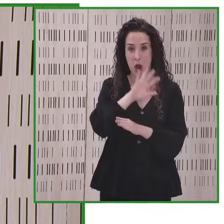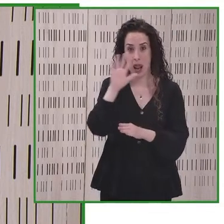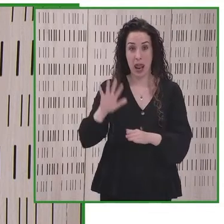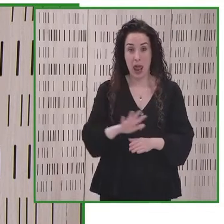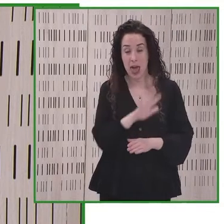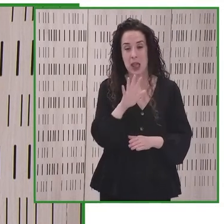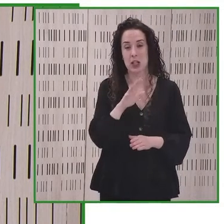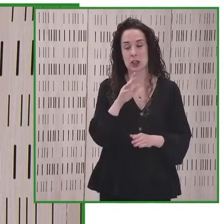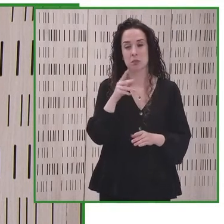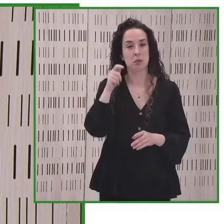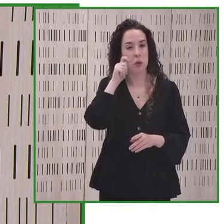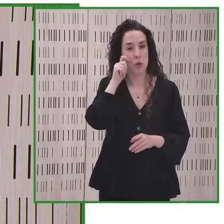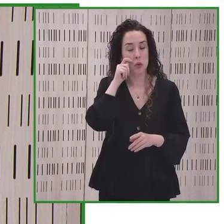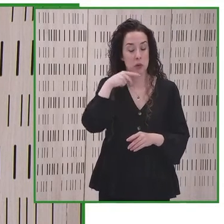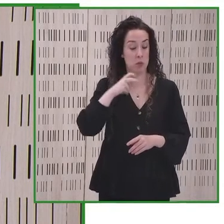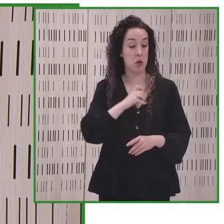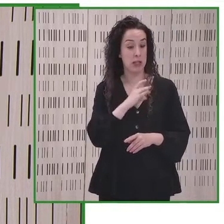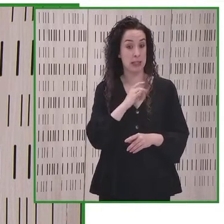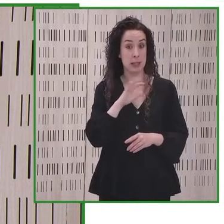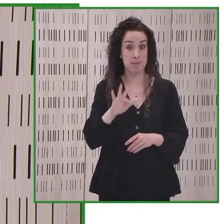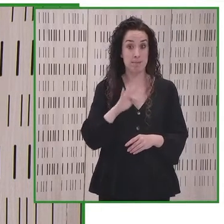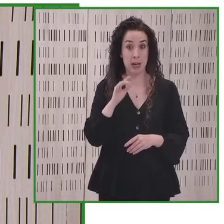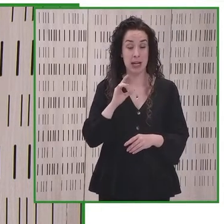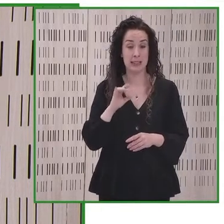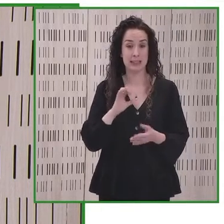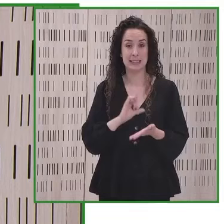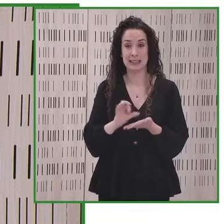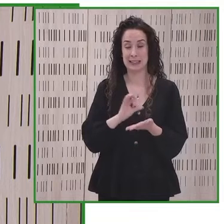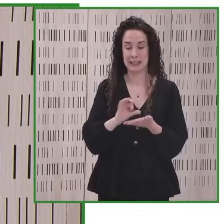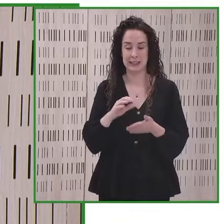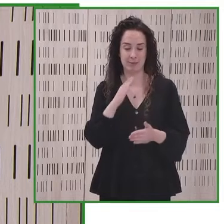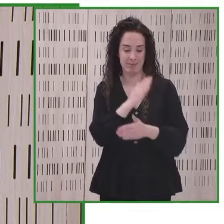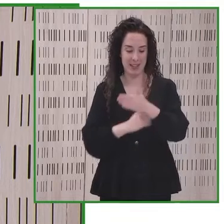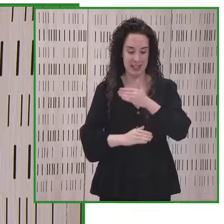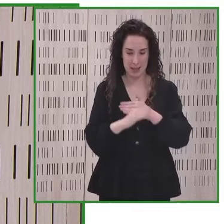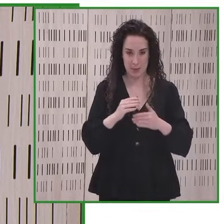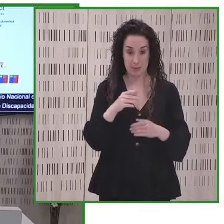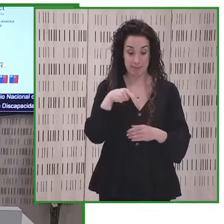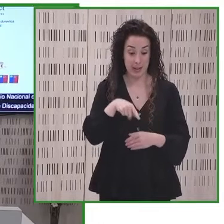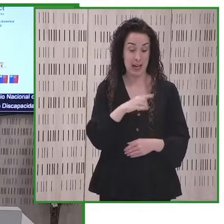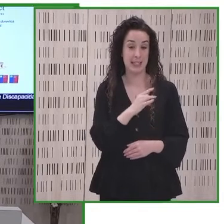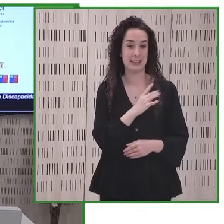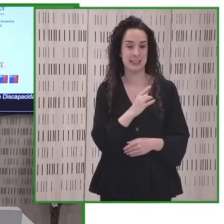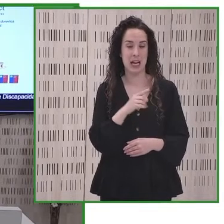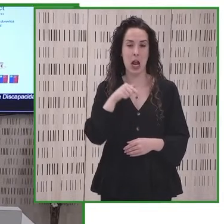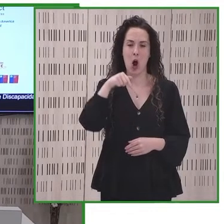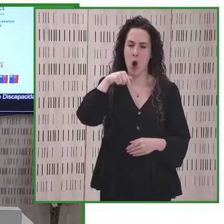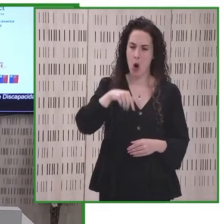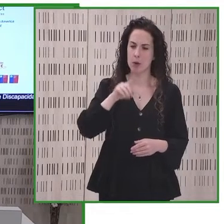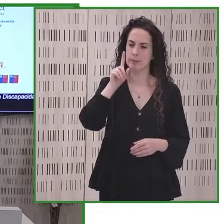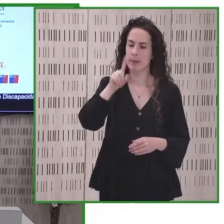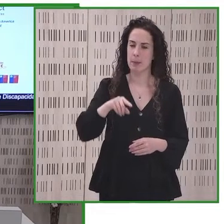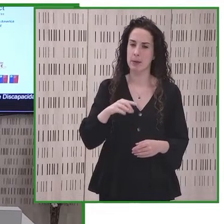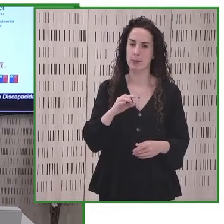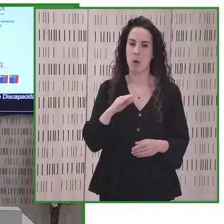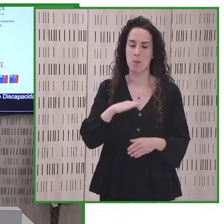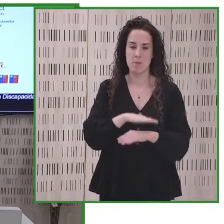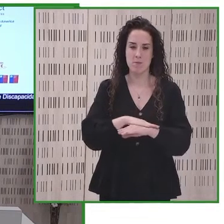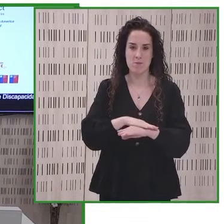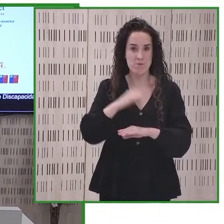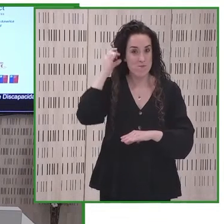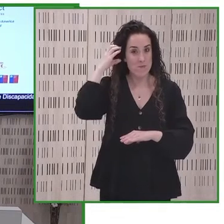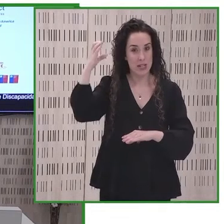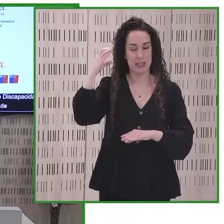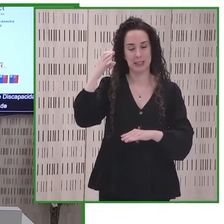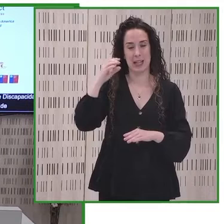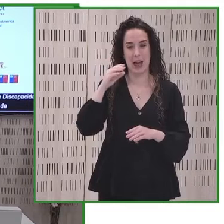el Servicio Nacional de Discapacidad de Chile y hoy día contamos con la Ministra de Ciencia y Tecnología del Gobierno Español